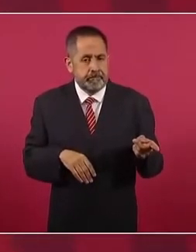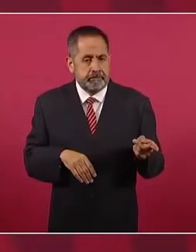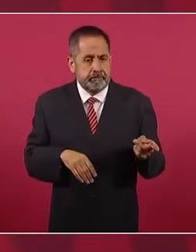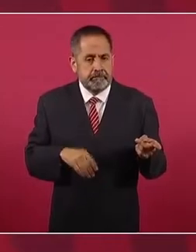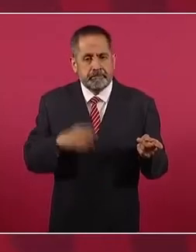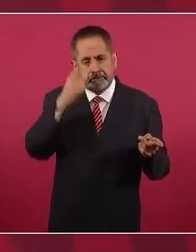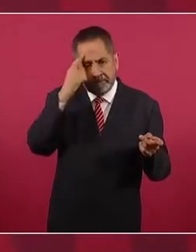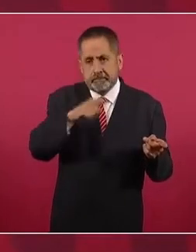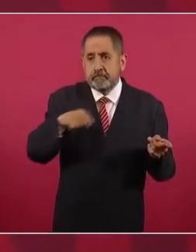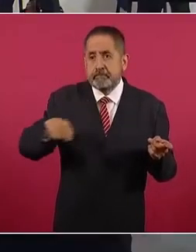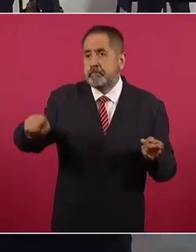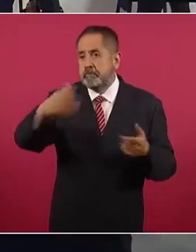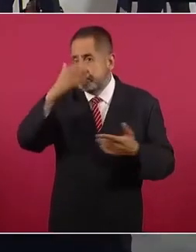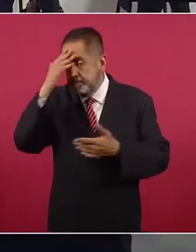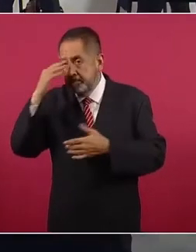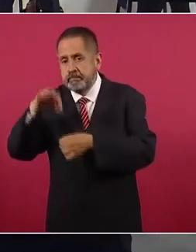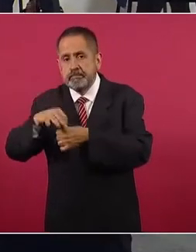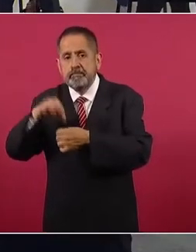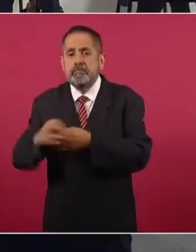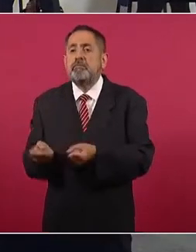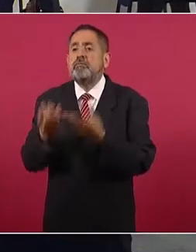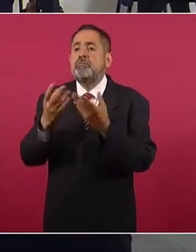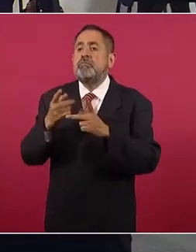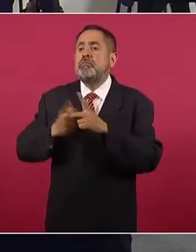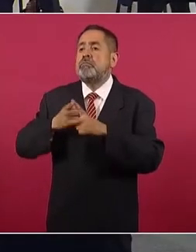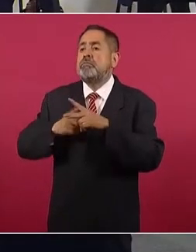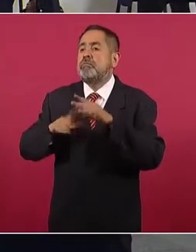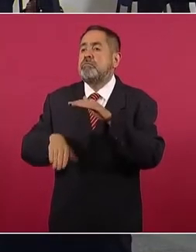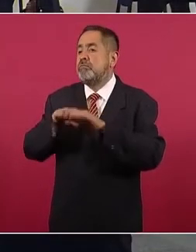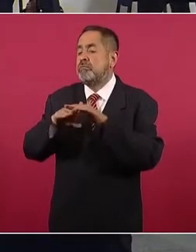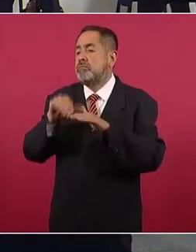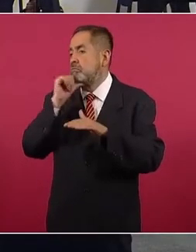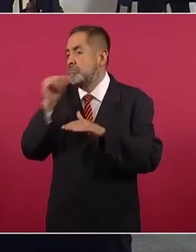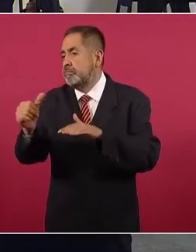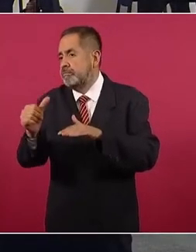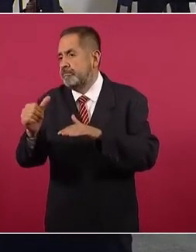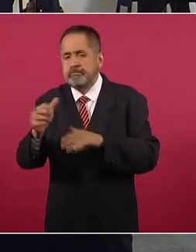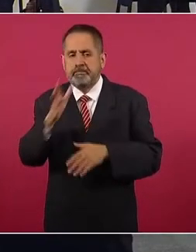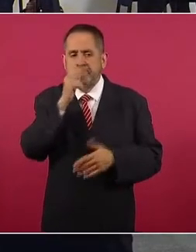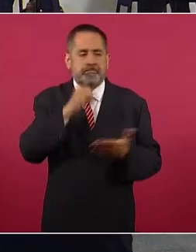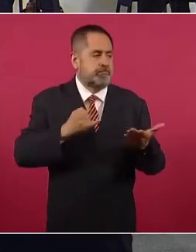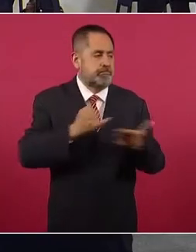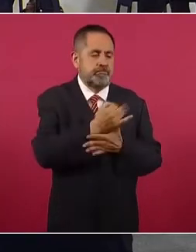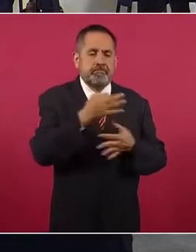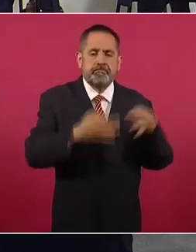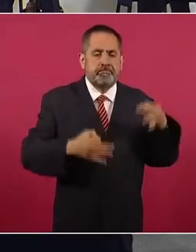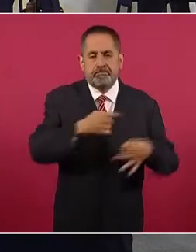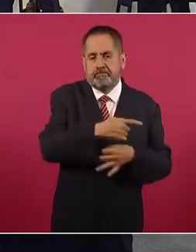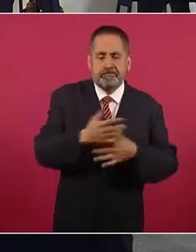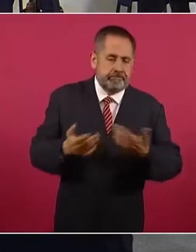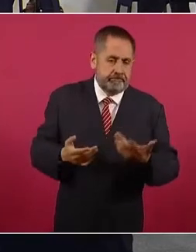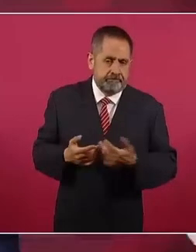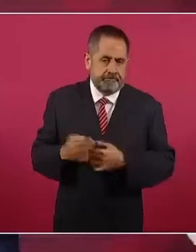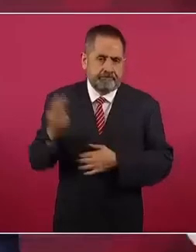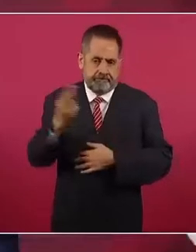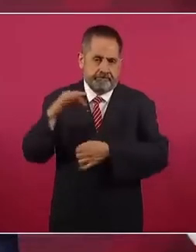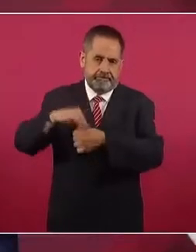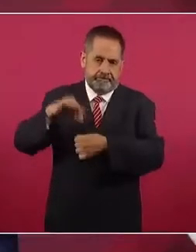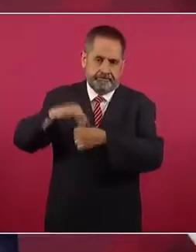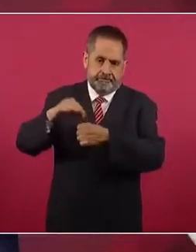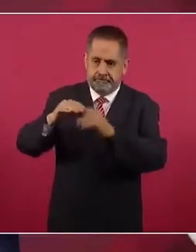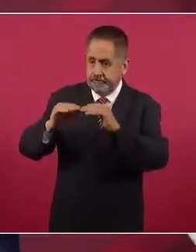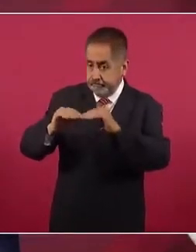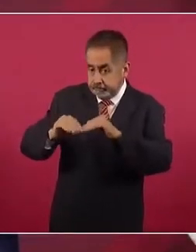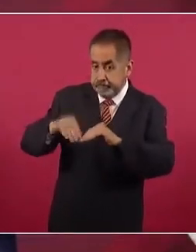cumpliera con el número de votos